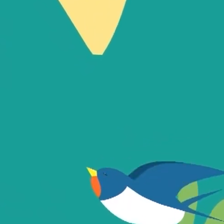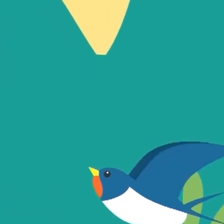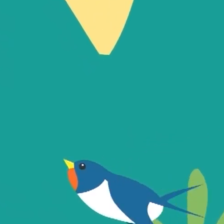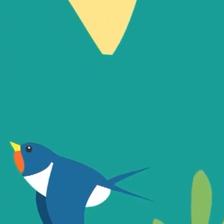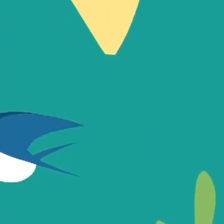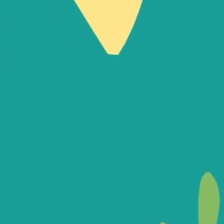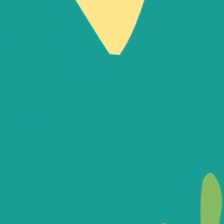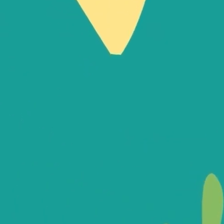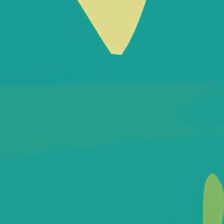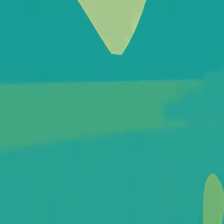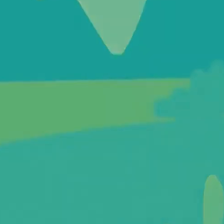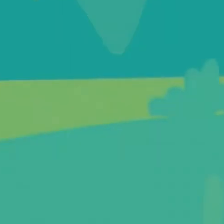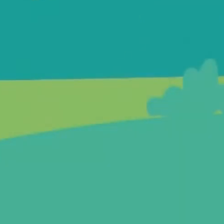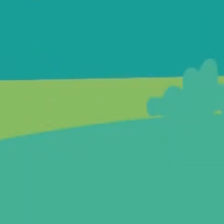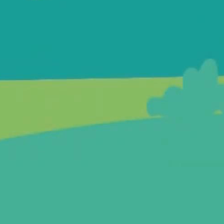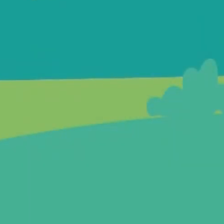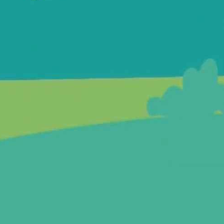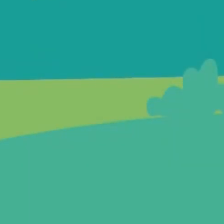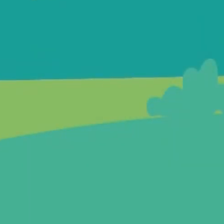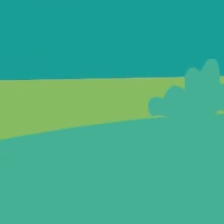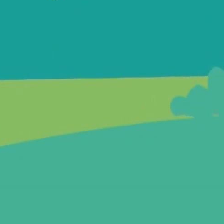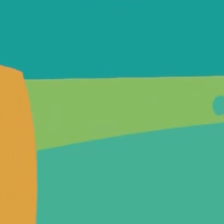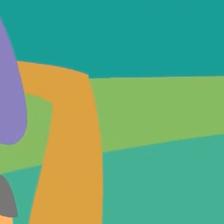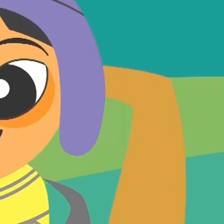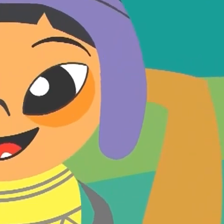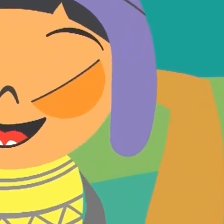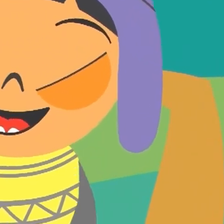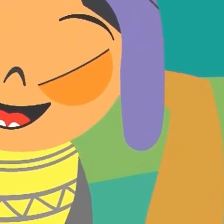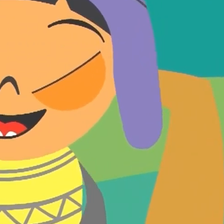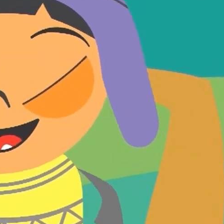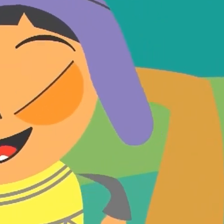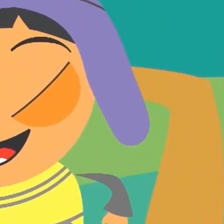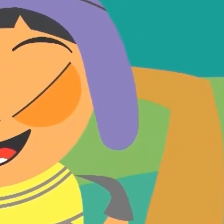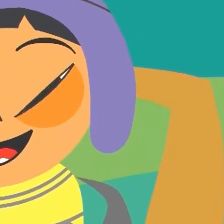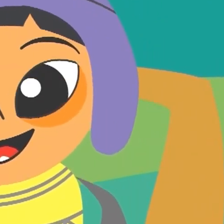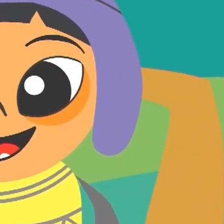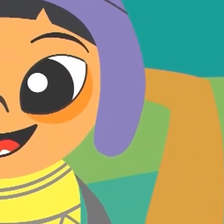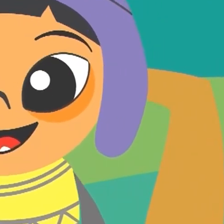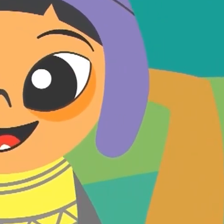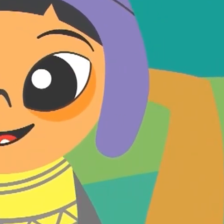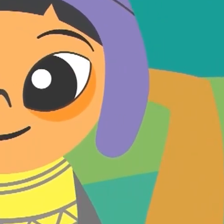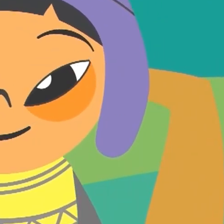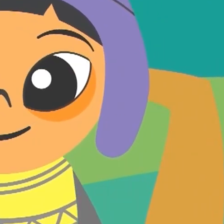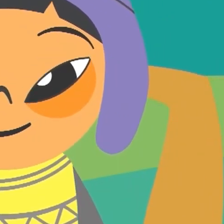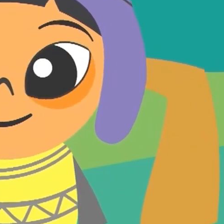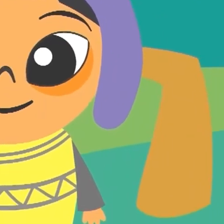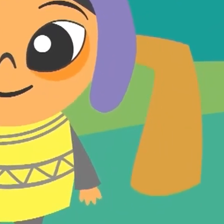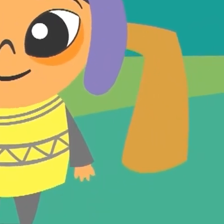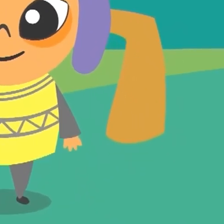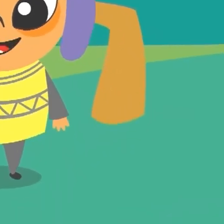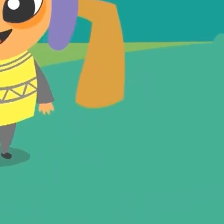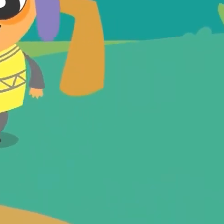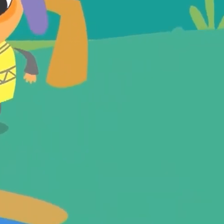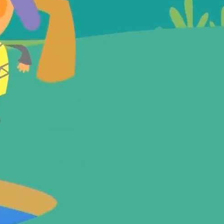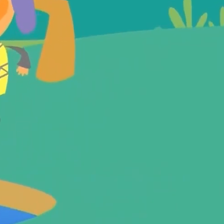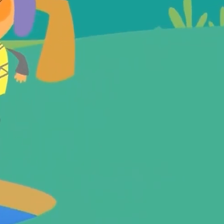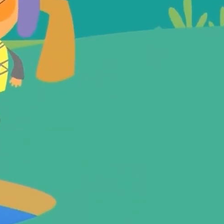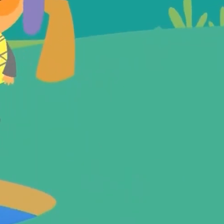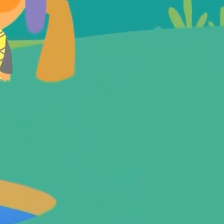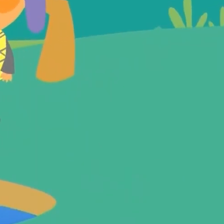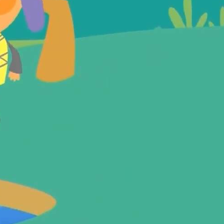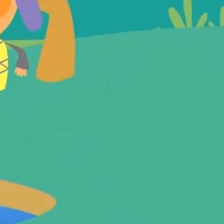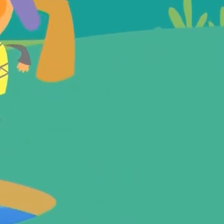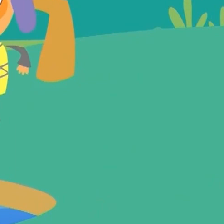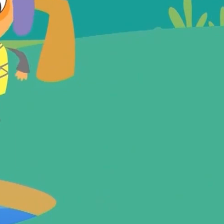A jugar Y a reír Con Prite Descubrir